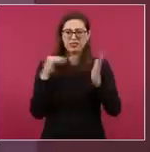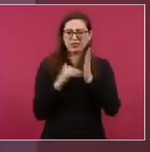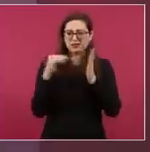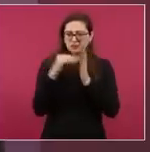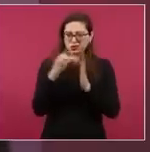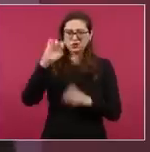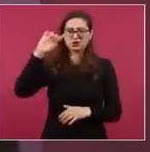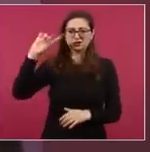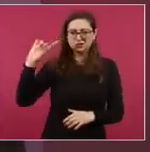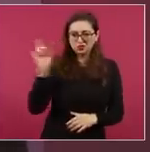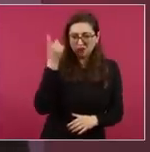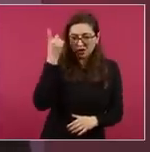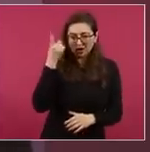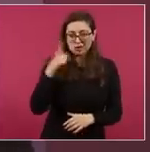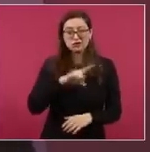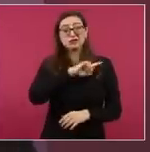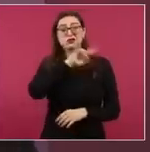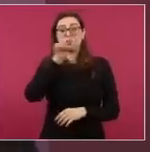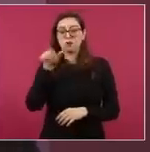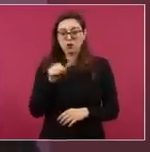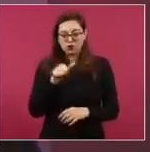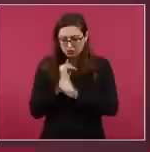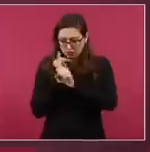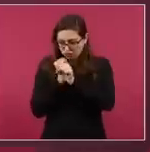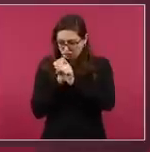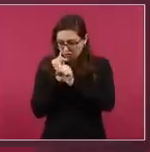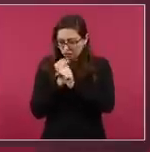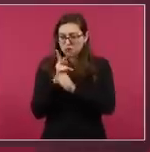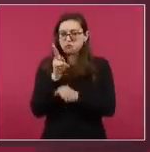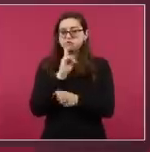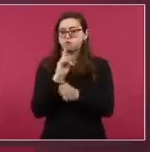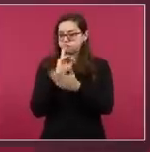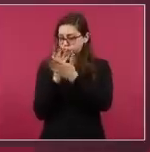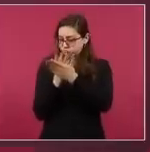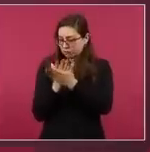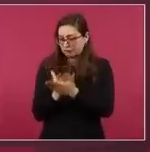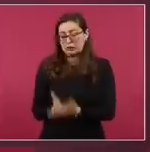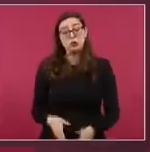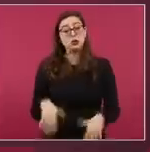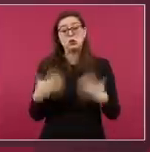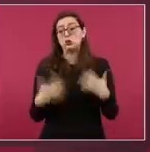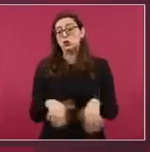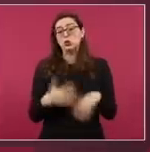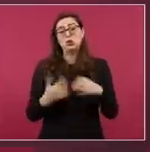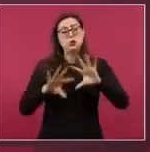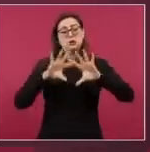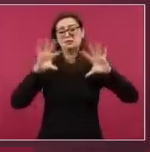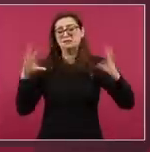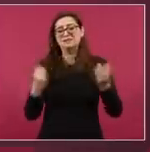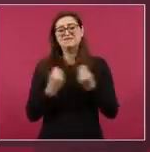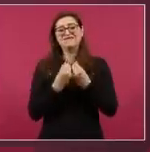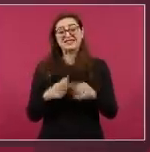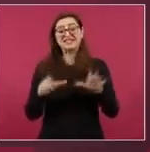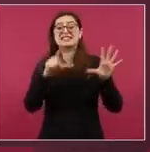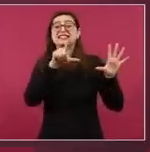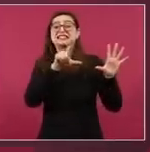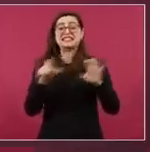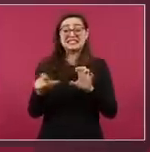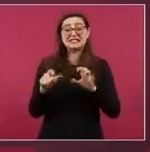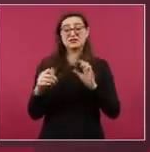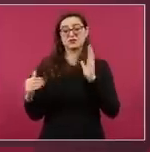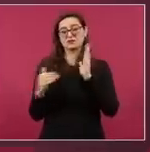y luego se amplió con más pruebas y ahora está en cerca de 700,